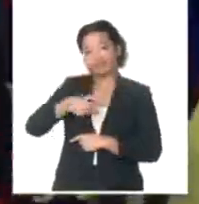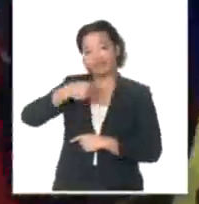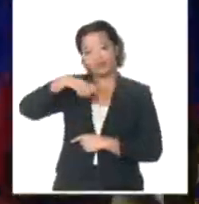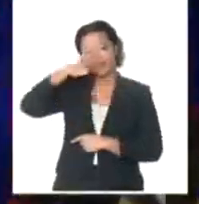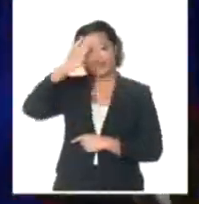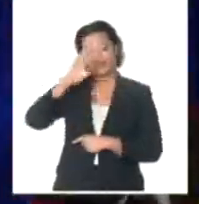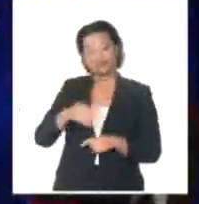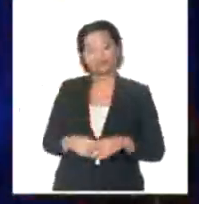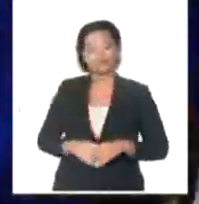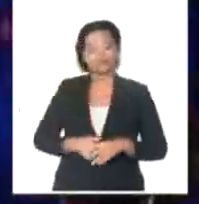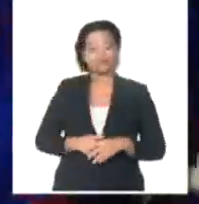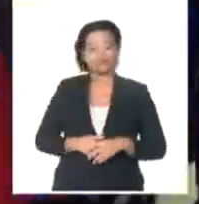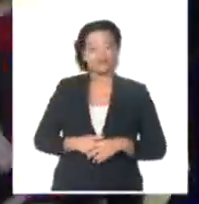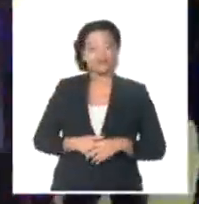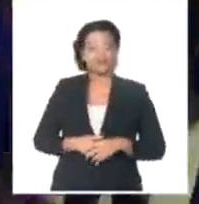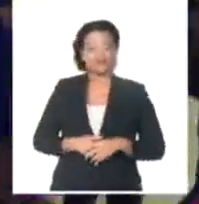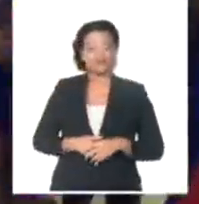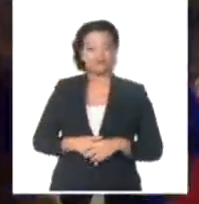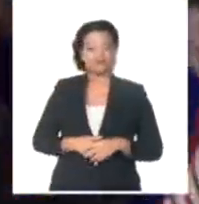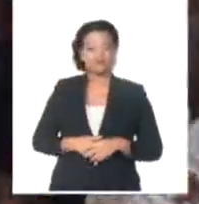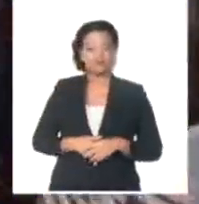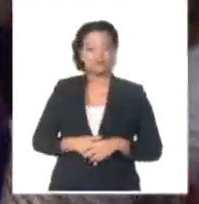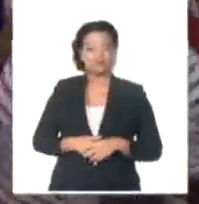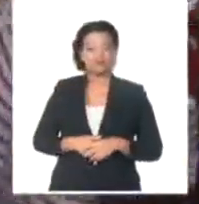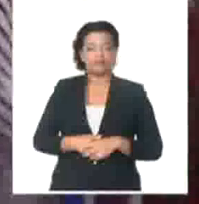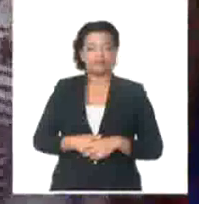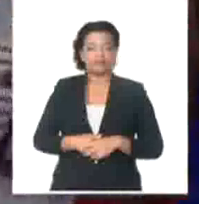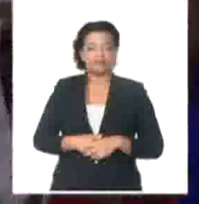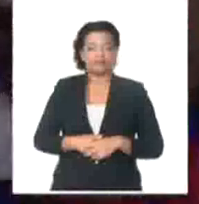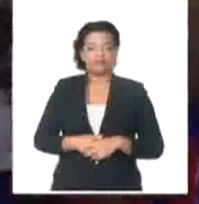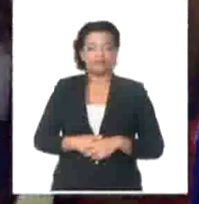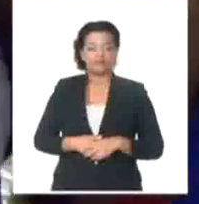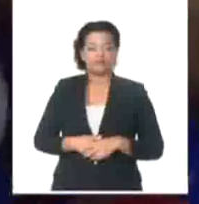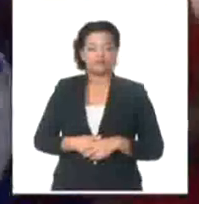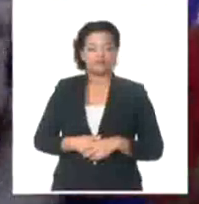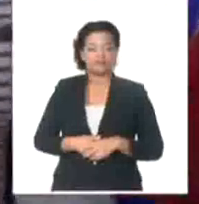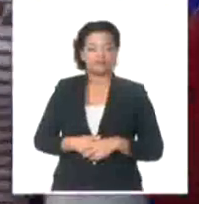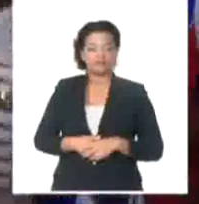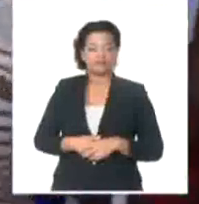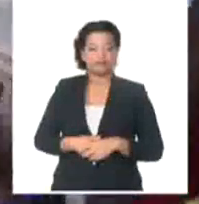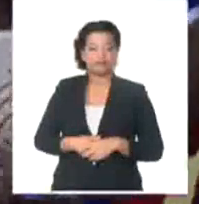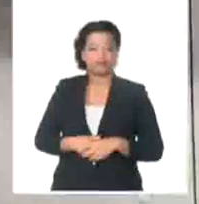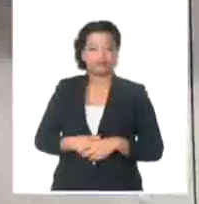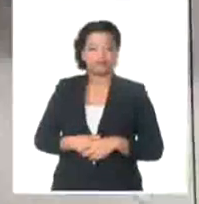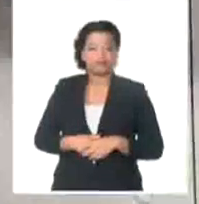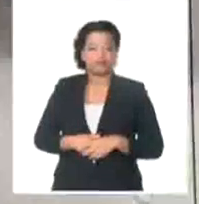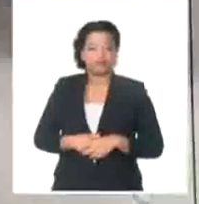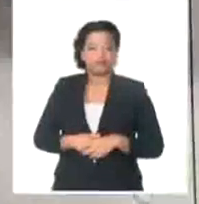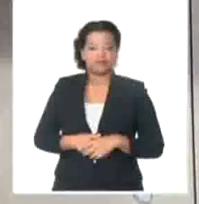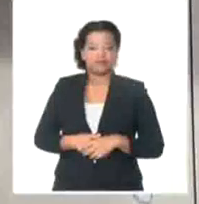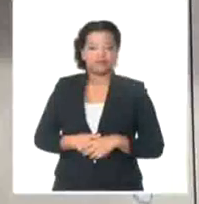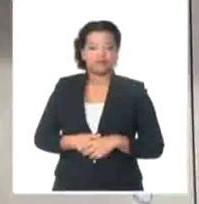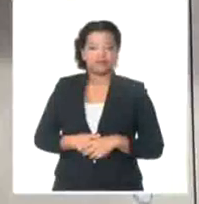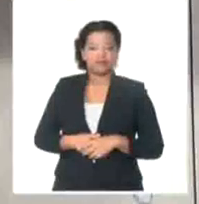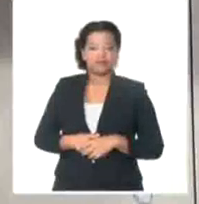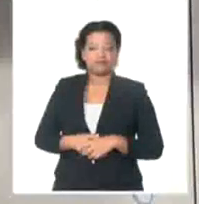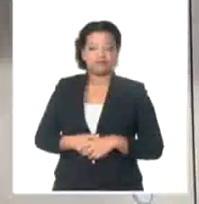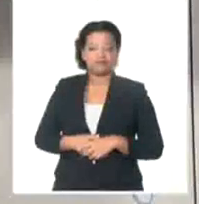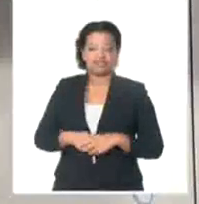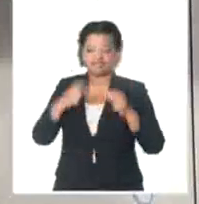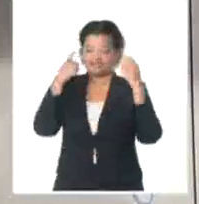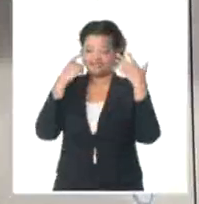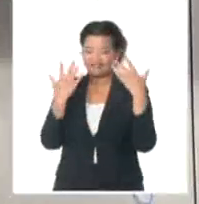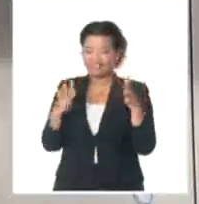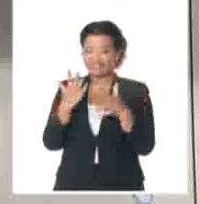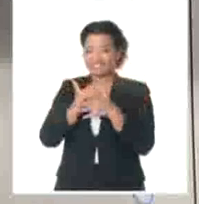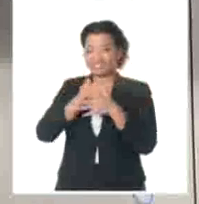Osvaldo Monterrey y Brita García Alberteris, Sistema Informativo de la Televisión Cubana. Felicidades para Santiago de